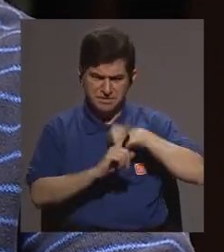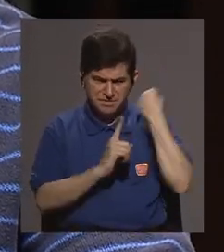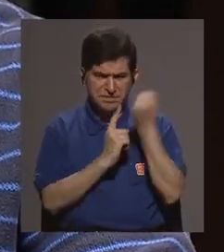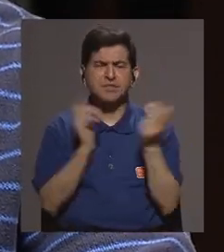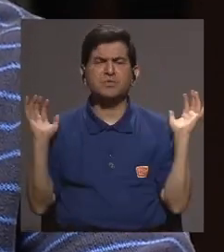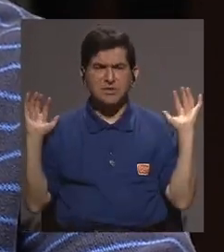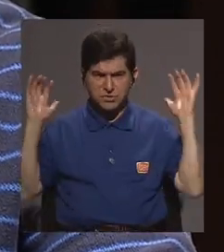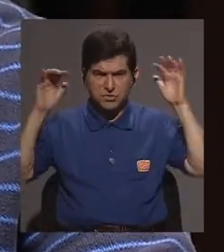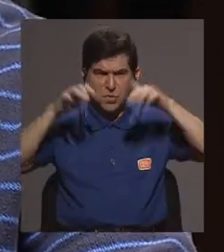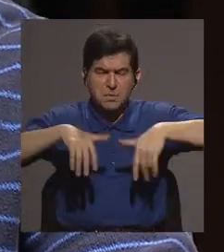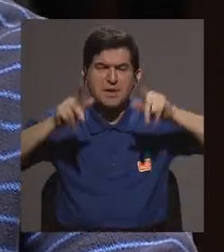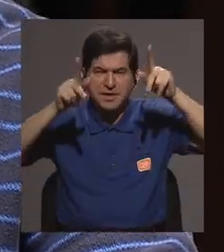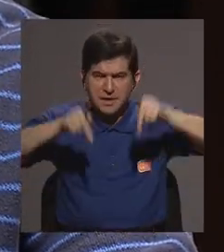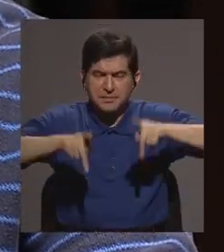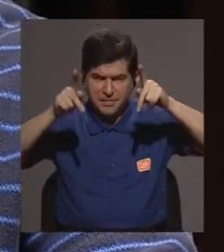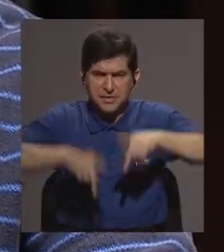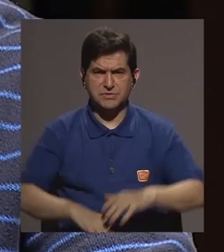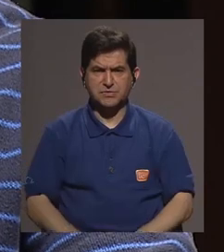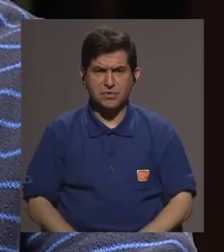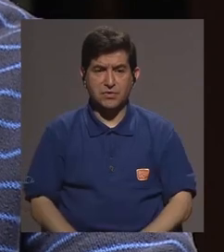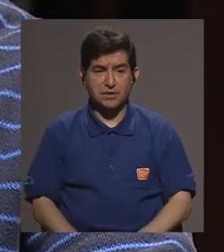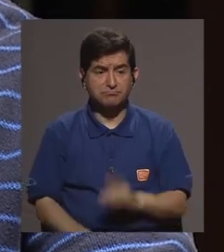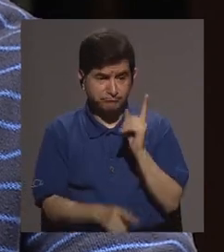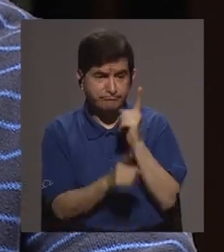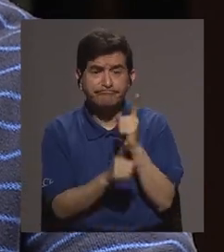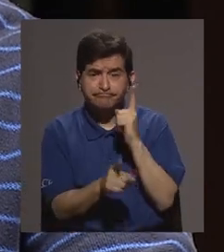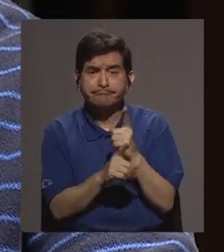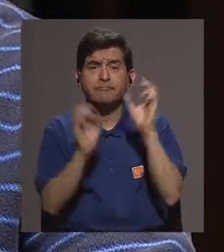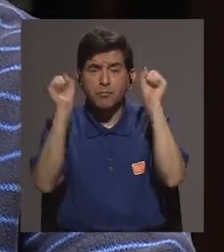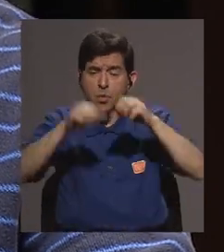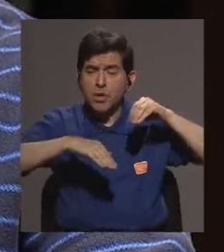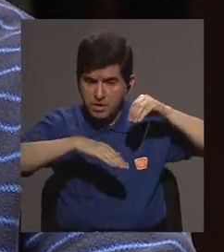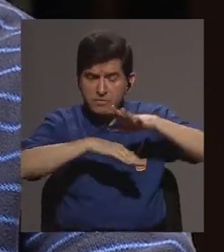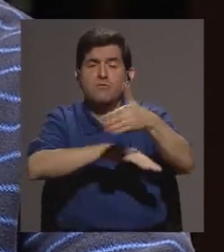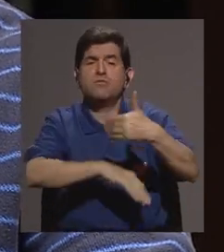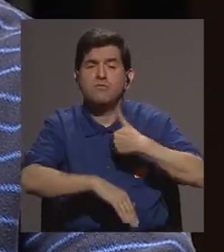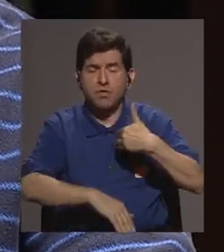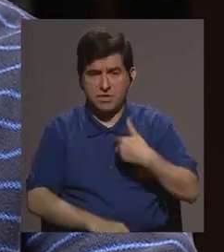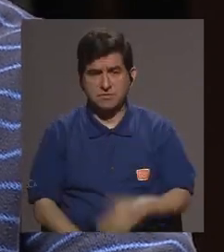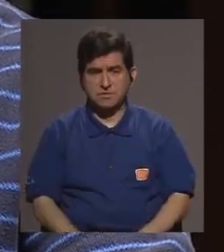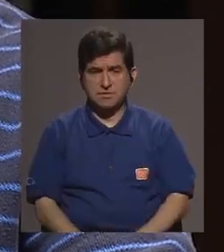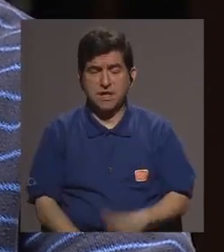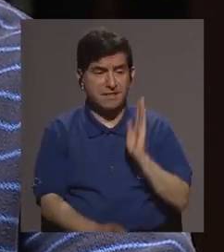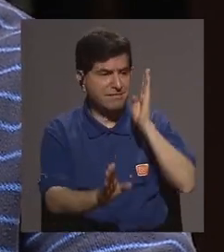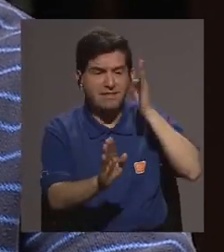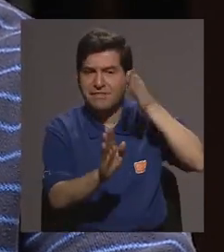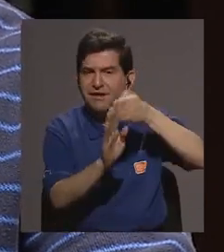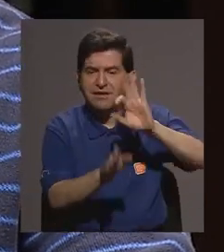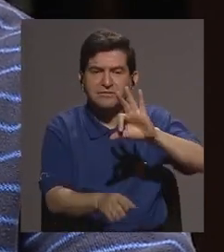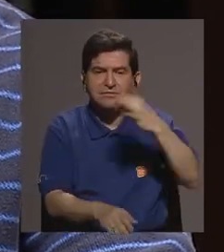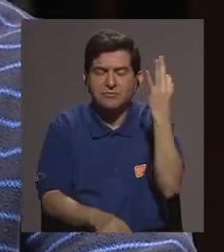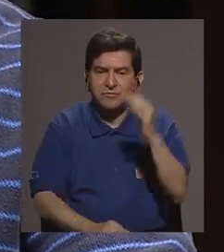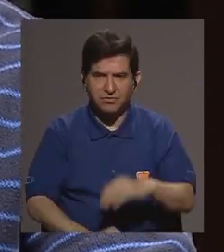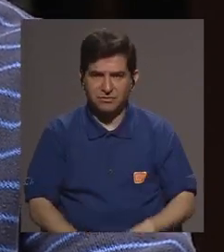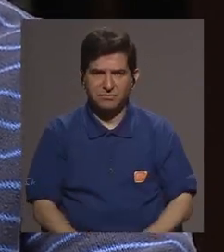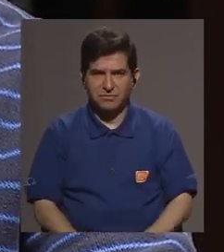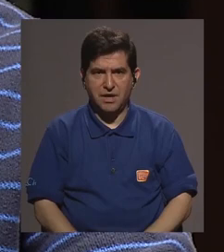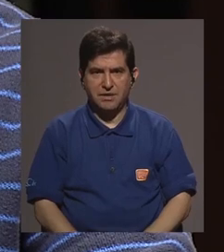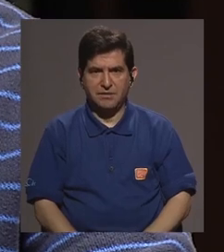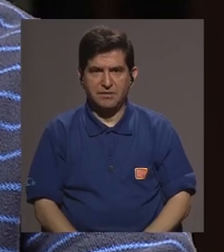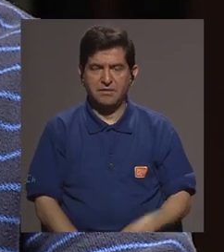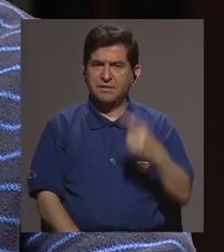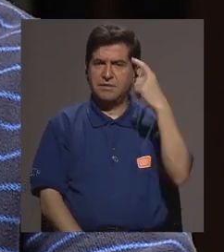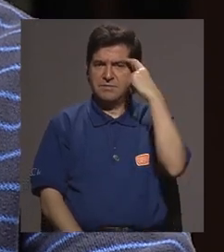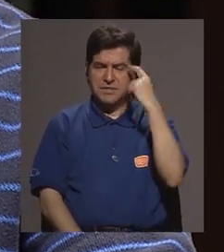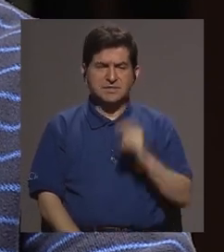el asunto de las migraciones de personas pues efectivamente podría incidir o incide directamente en